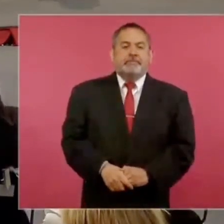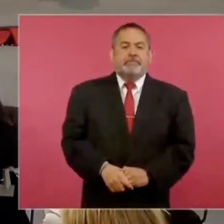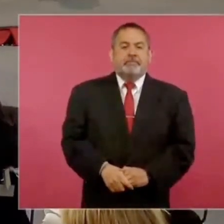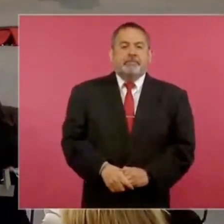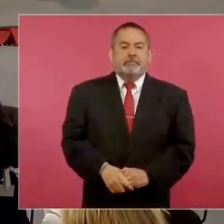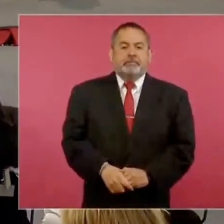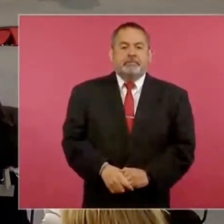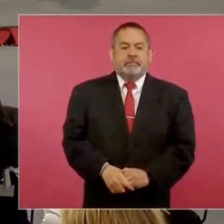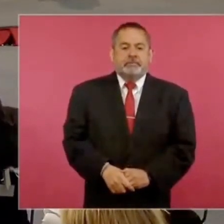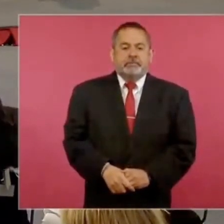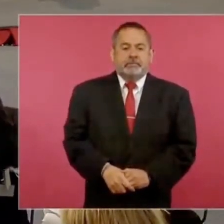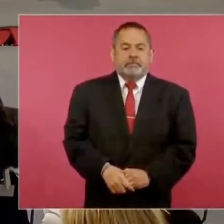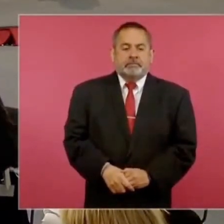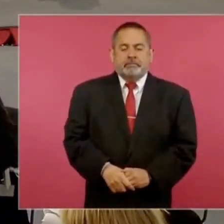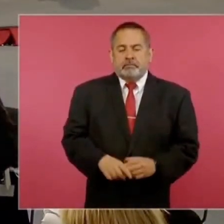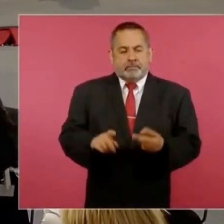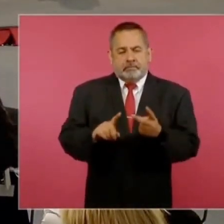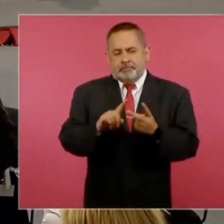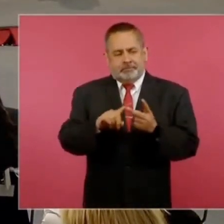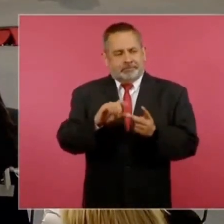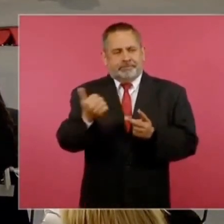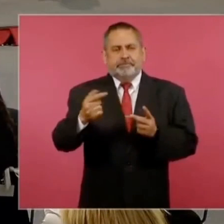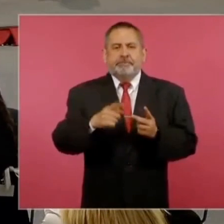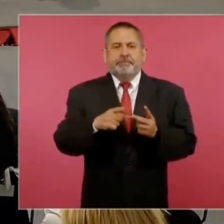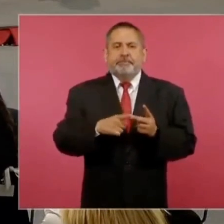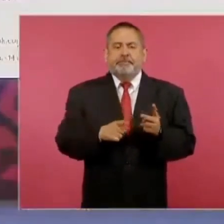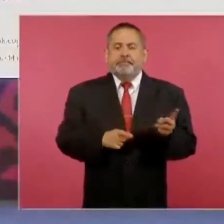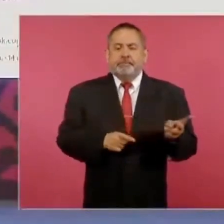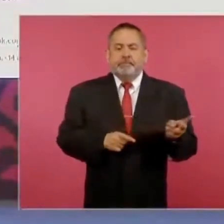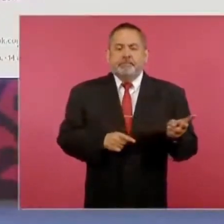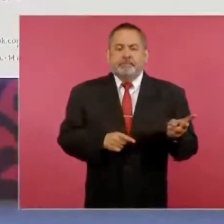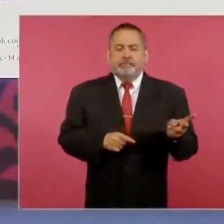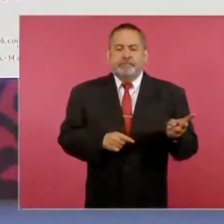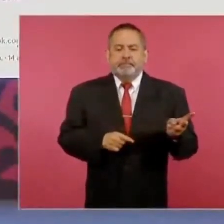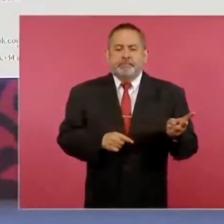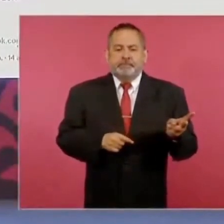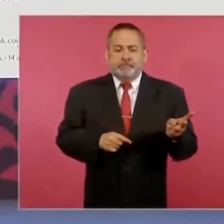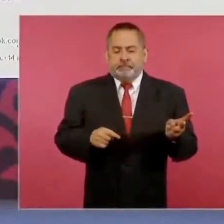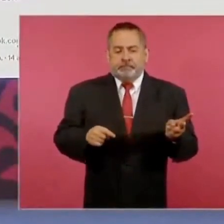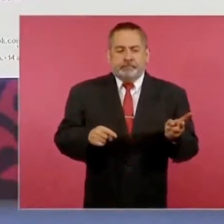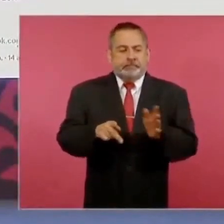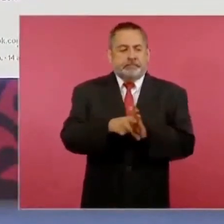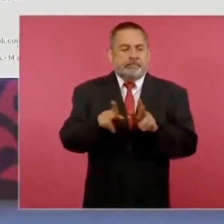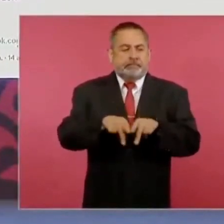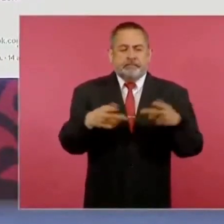o la otra de Heraldo.